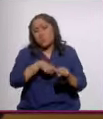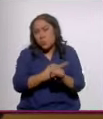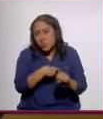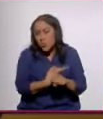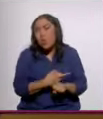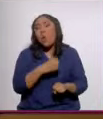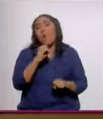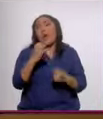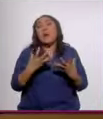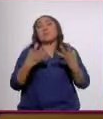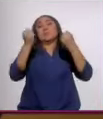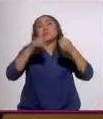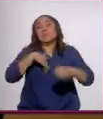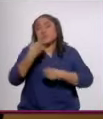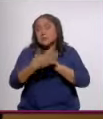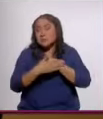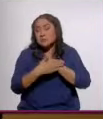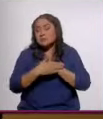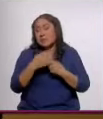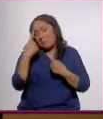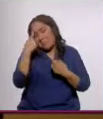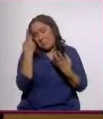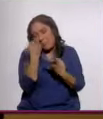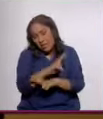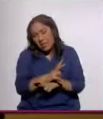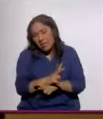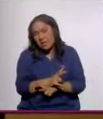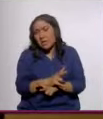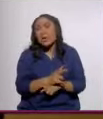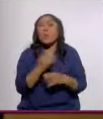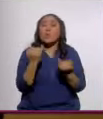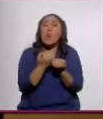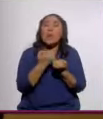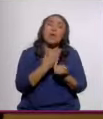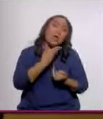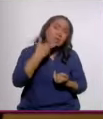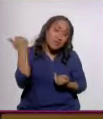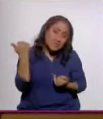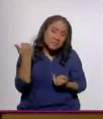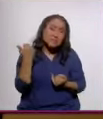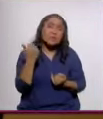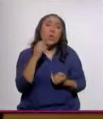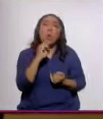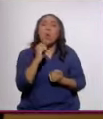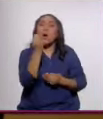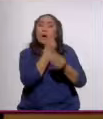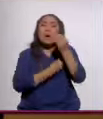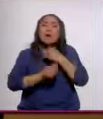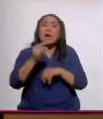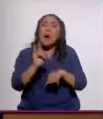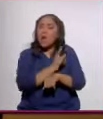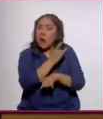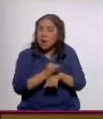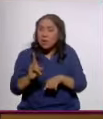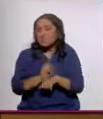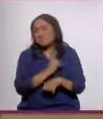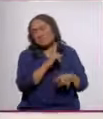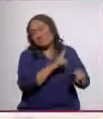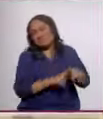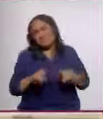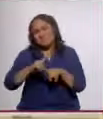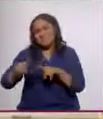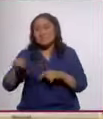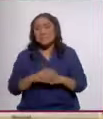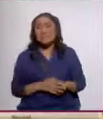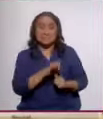embarazos no planeados, una mayor incidencia de suicidios, trastornos alimentarios y otras adicciones.